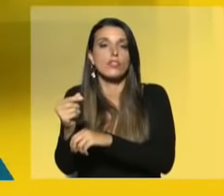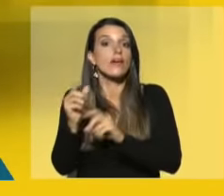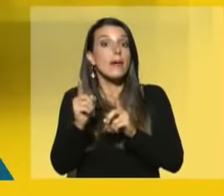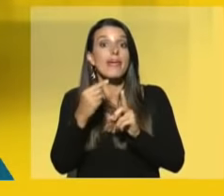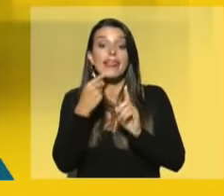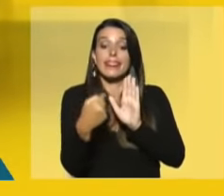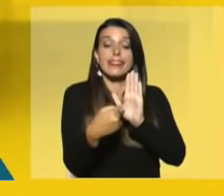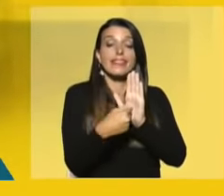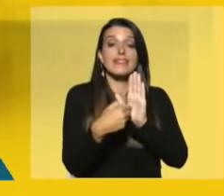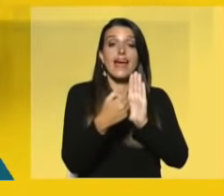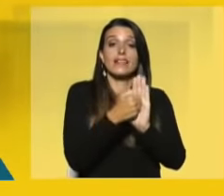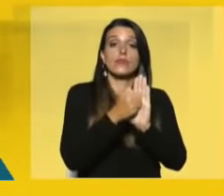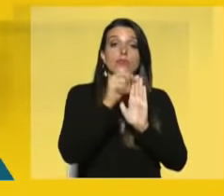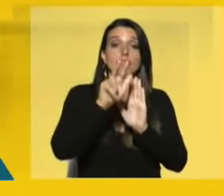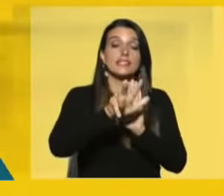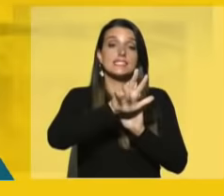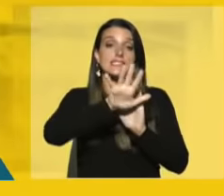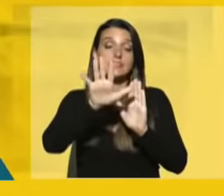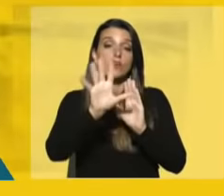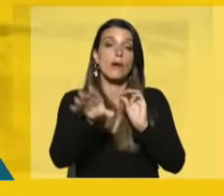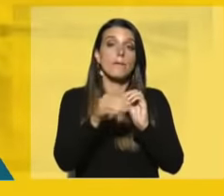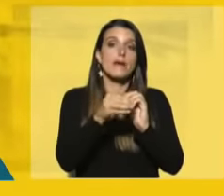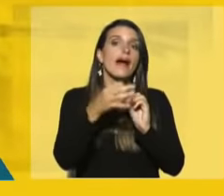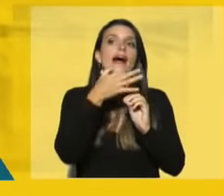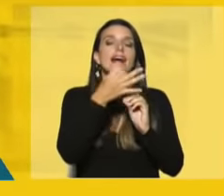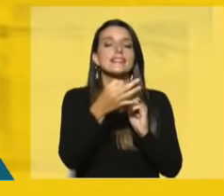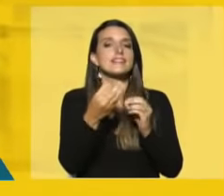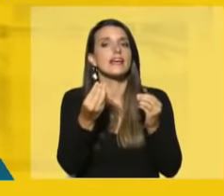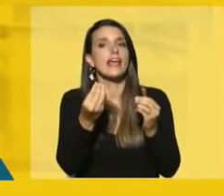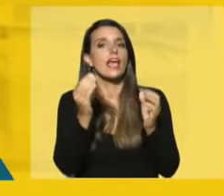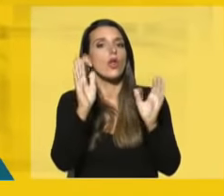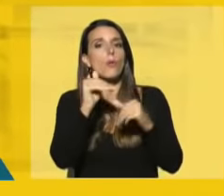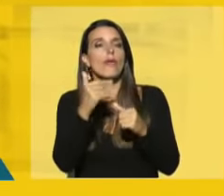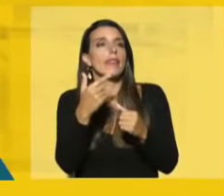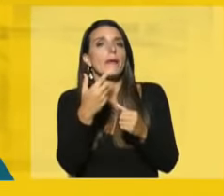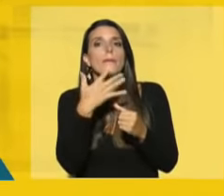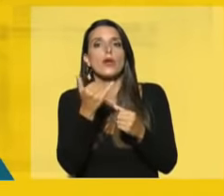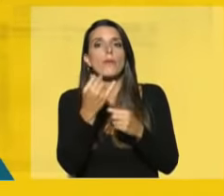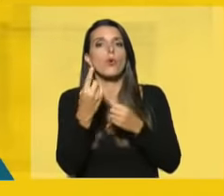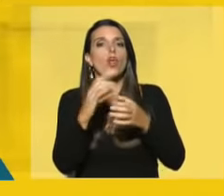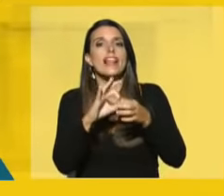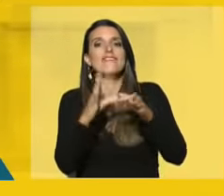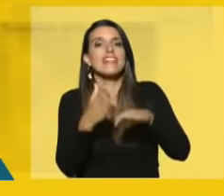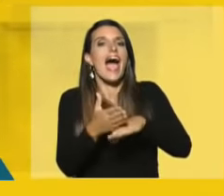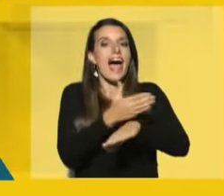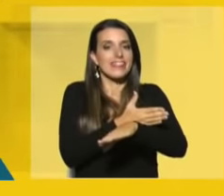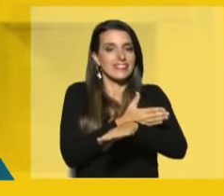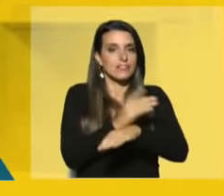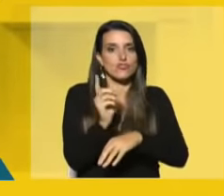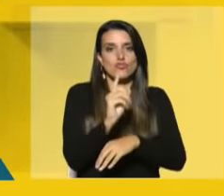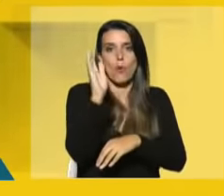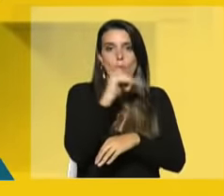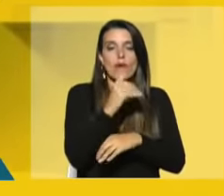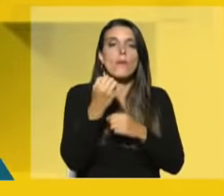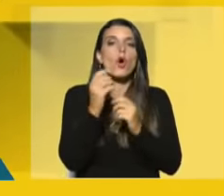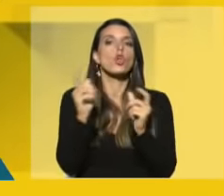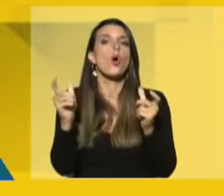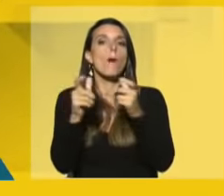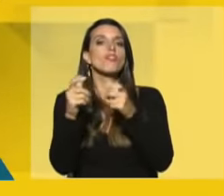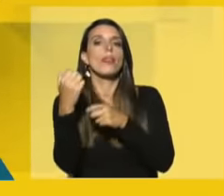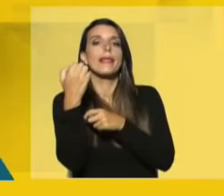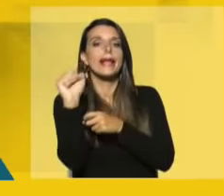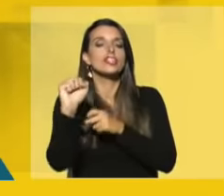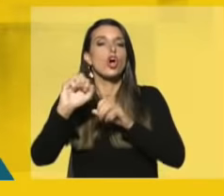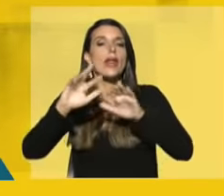también está el artículo 35, que agrega la inaplicabilidad del beneficio de la libertad anticipada por la comisión de los delitos de